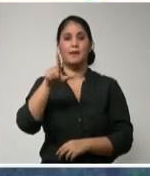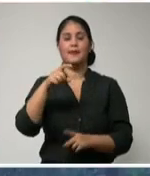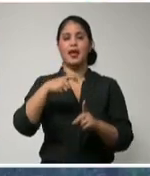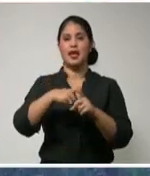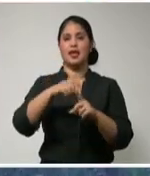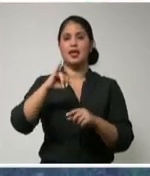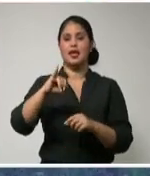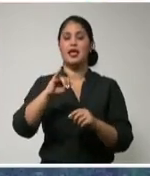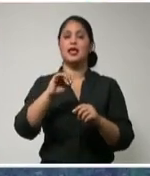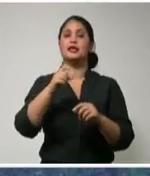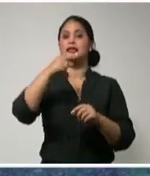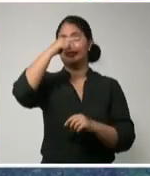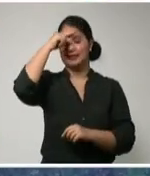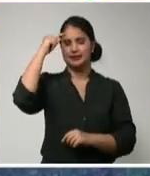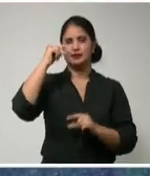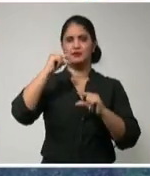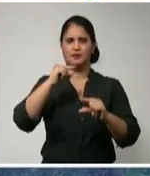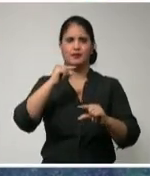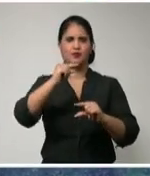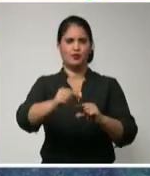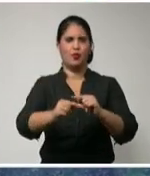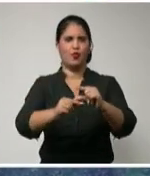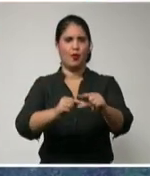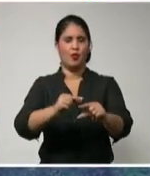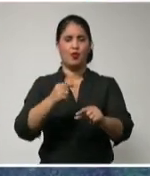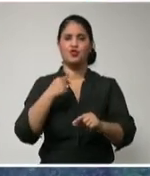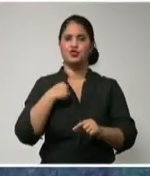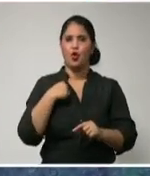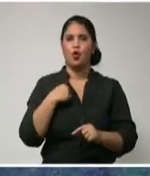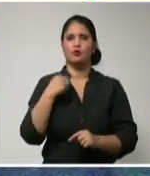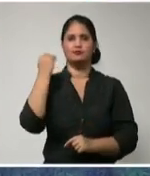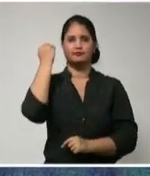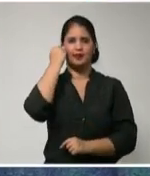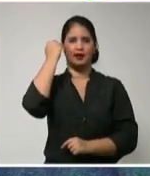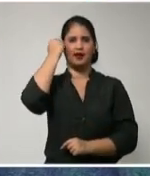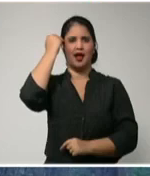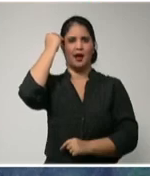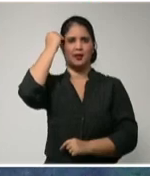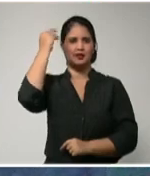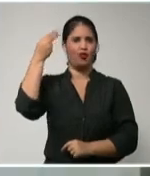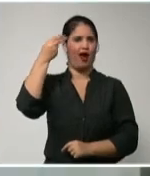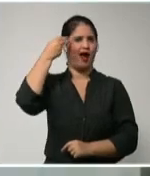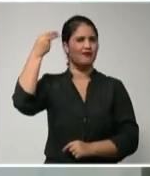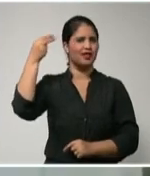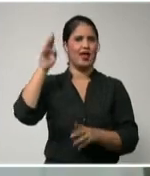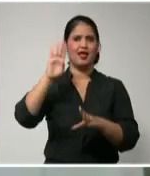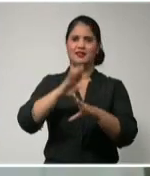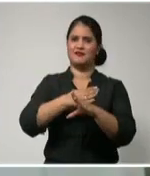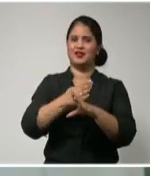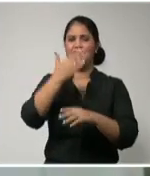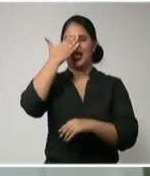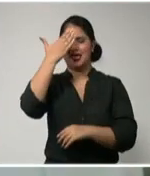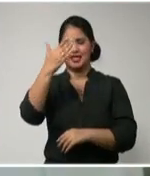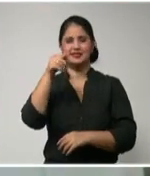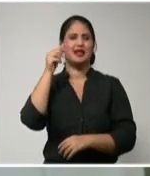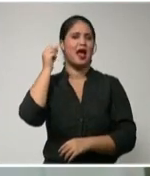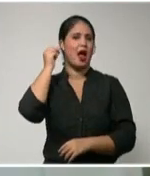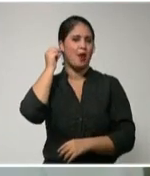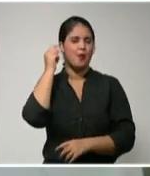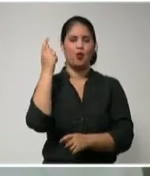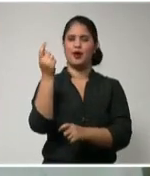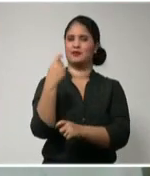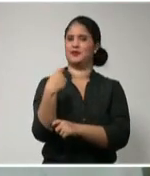Y poquito a poco fui desarrollando habilidades, muchas habilidades con ese equipo. Este podemos decir que es un programa,